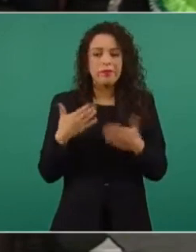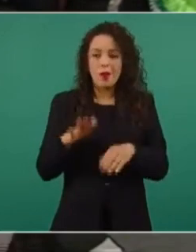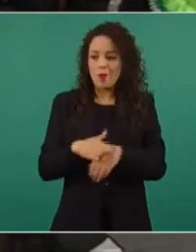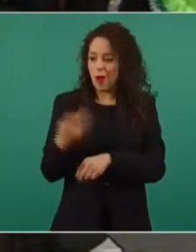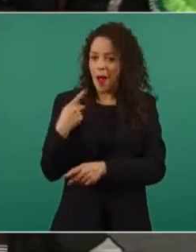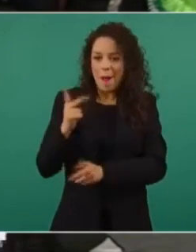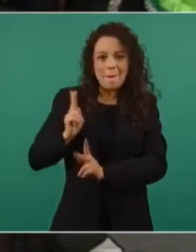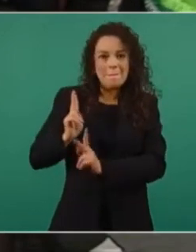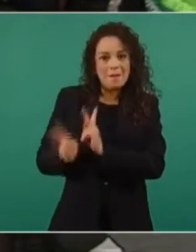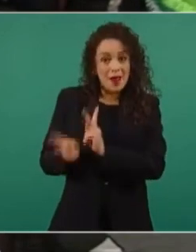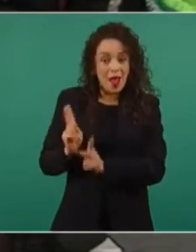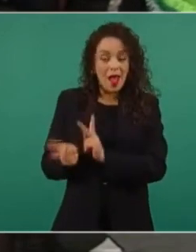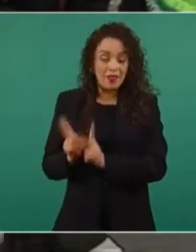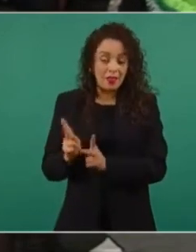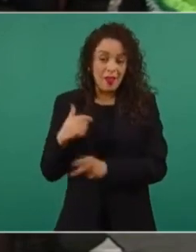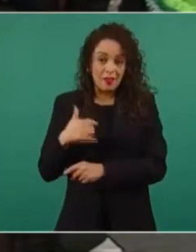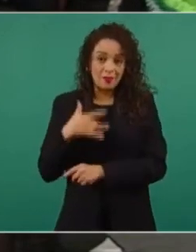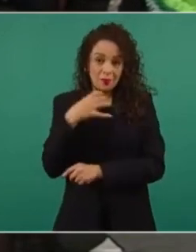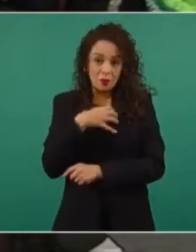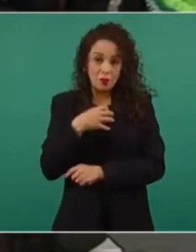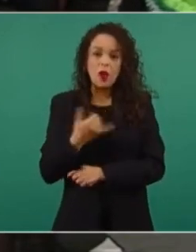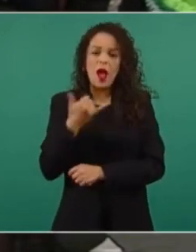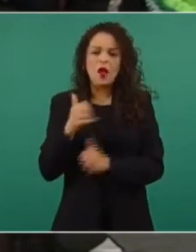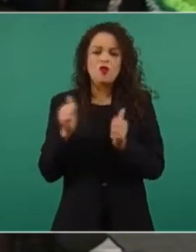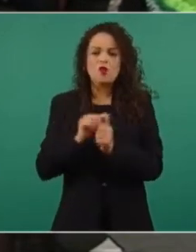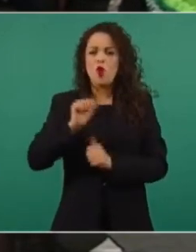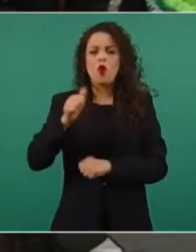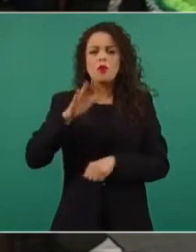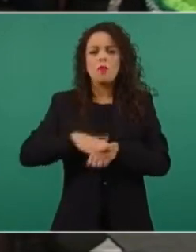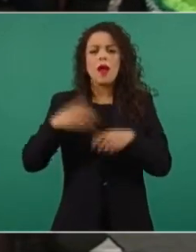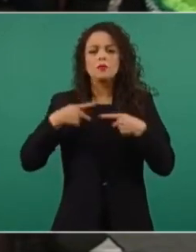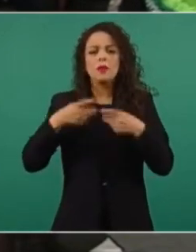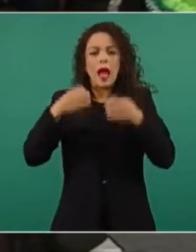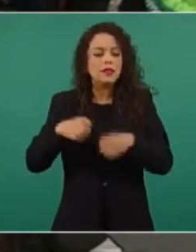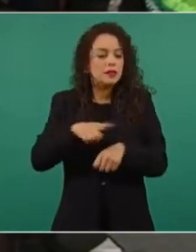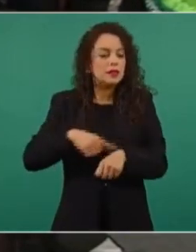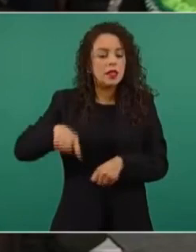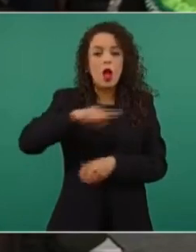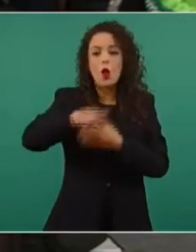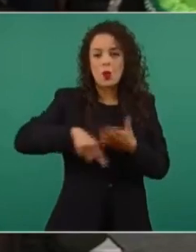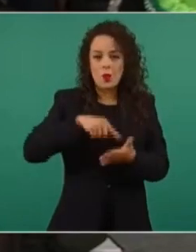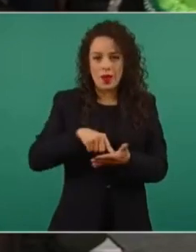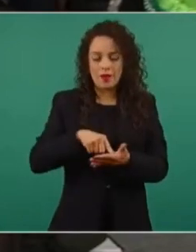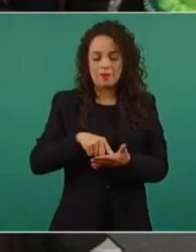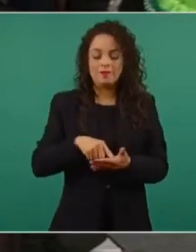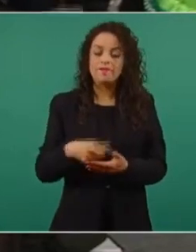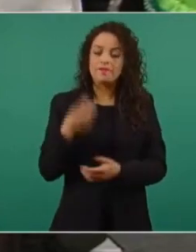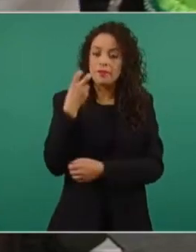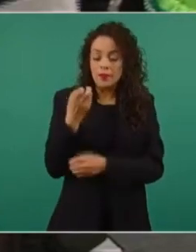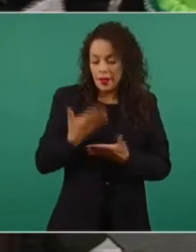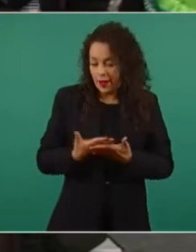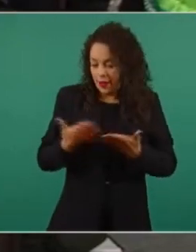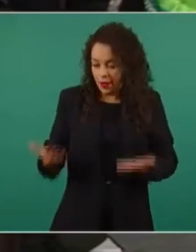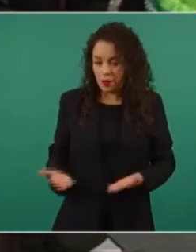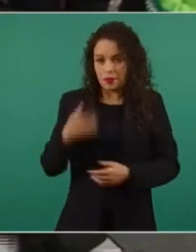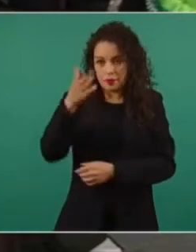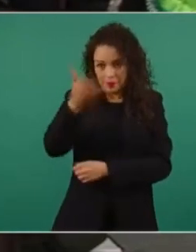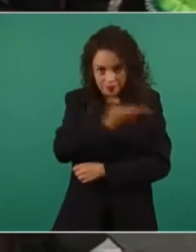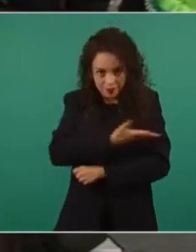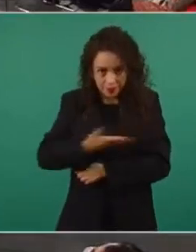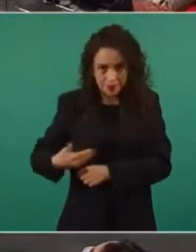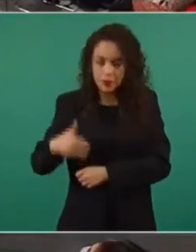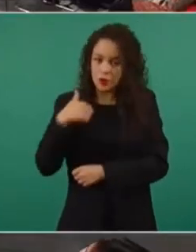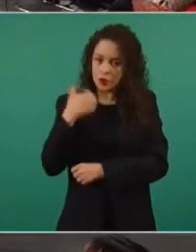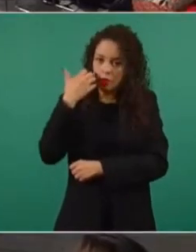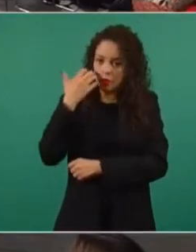y bueno, con todos los demás presentes. Entonces, presidente, yo le pediría qué opinión le